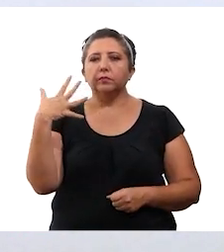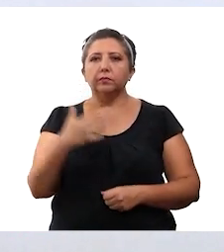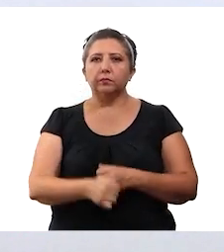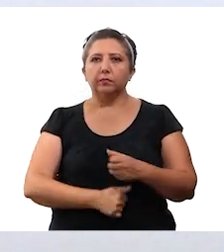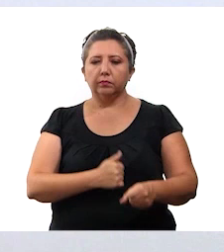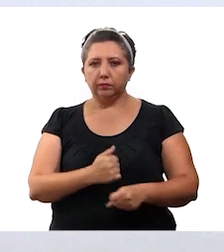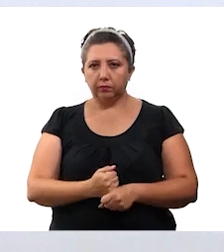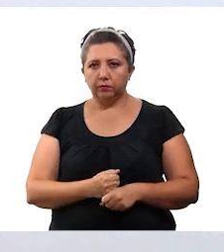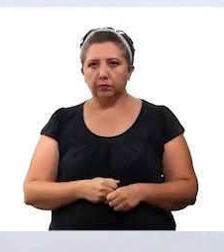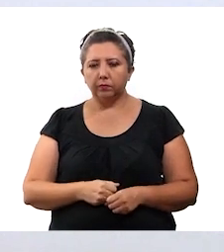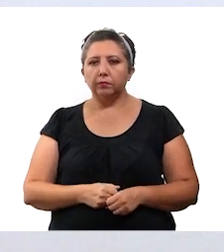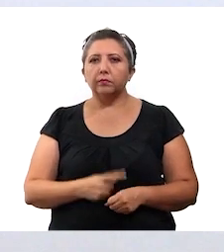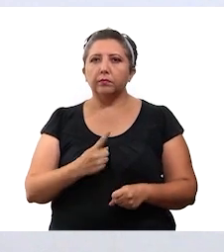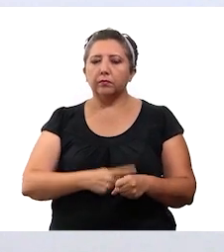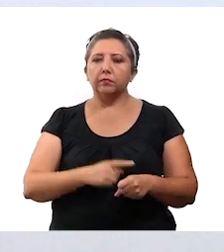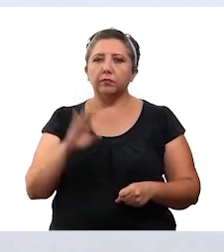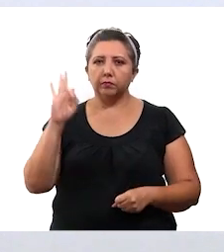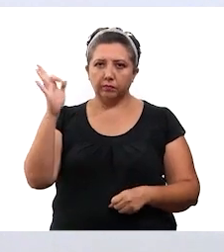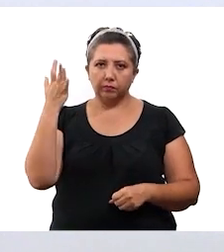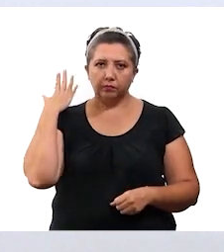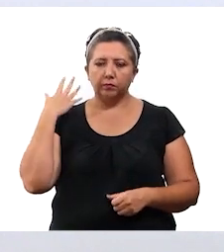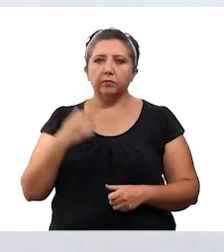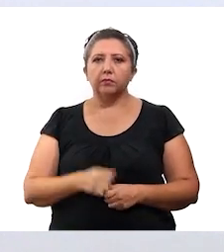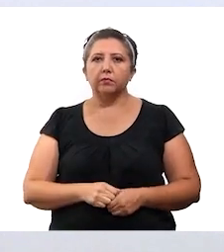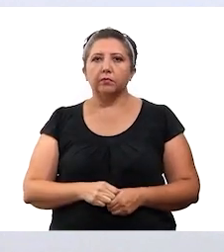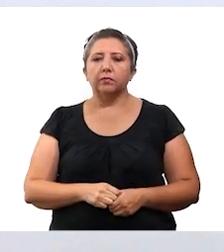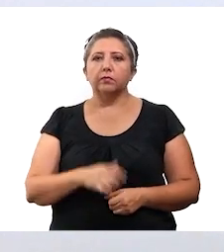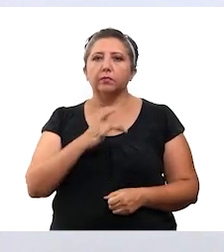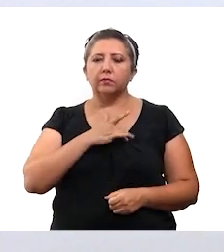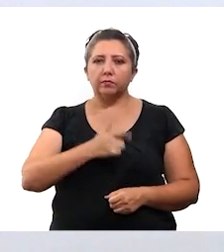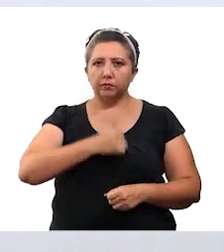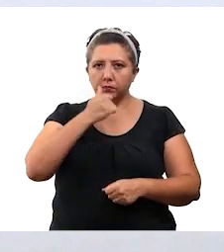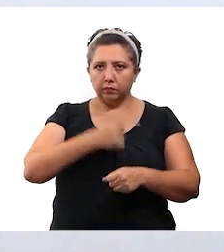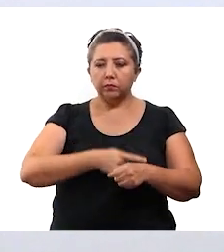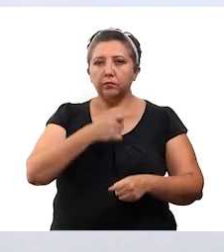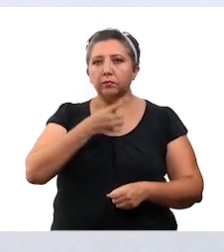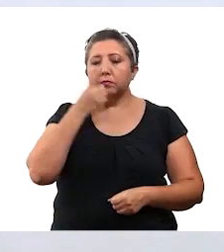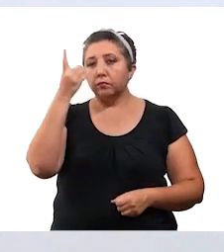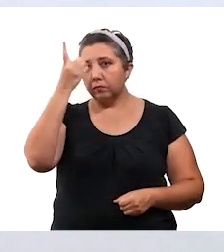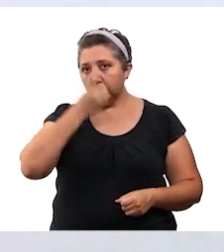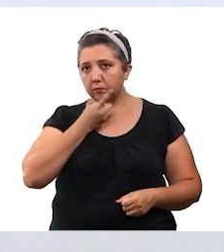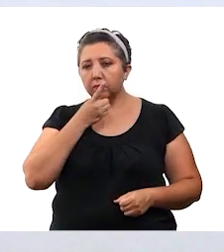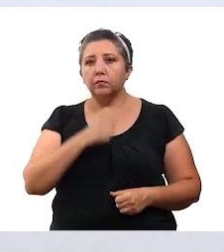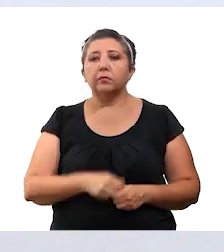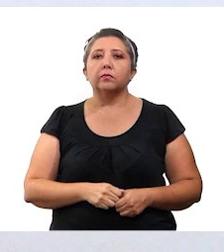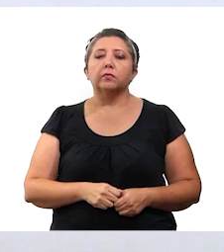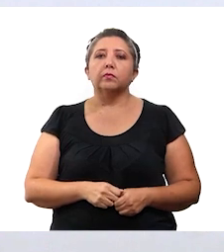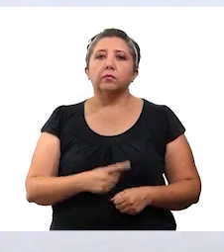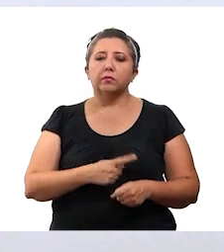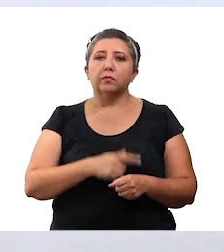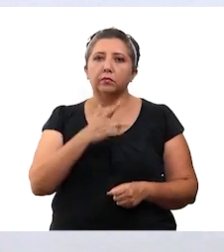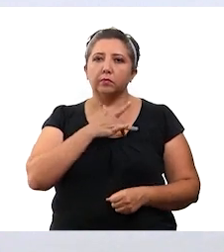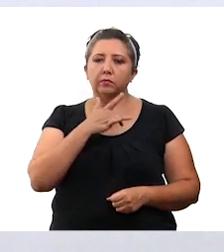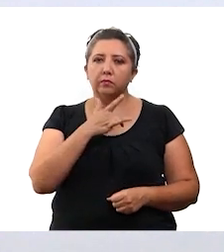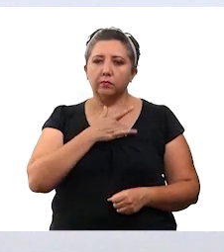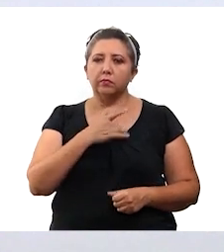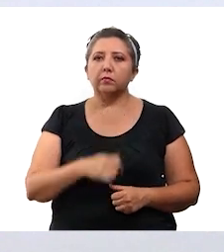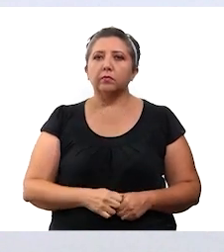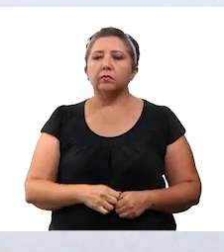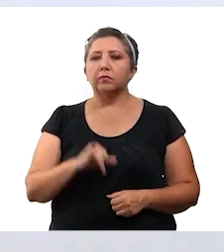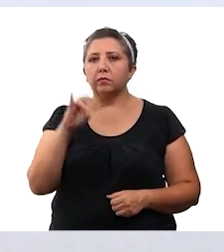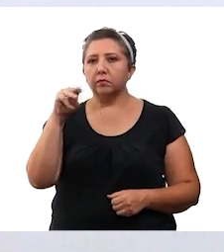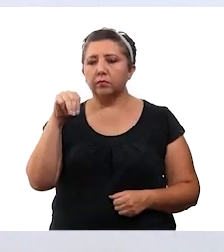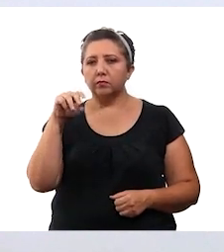85 años. Sus principales enfermedades fueron hipertensión arterial, diabetes, enfermedad cardiovascular,